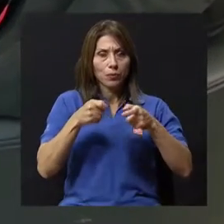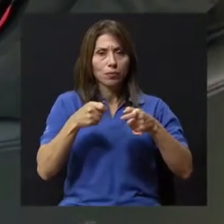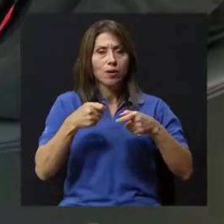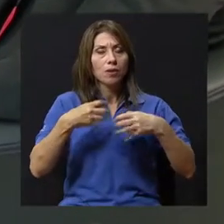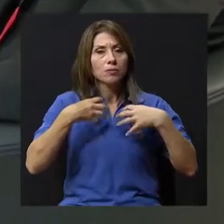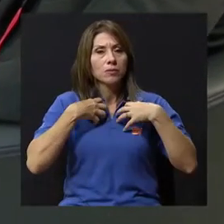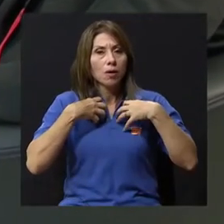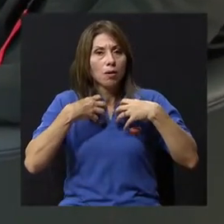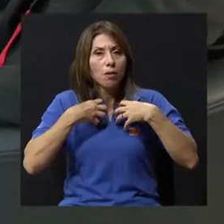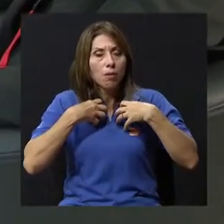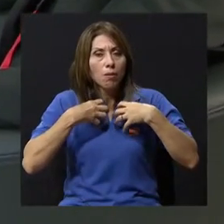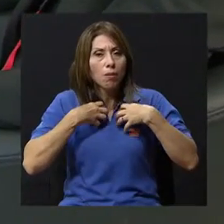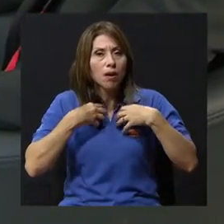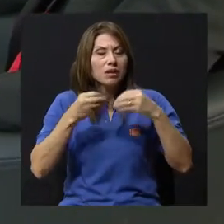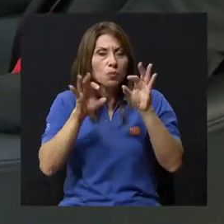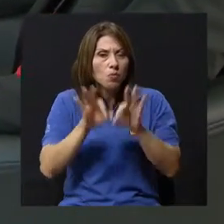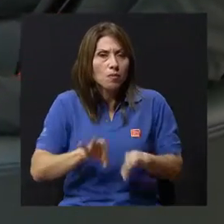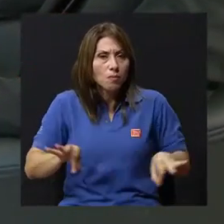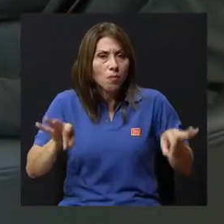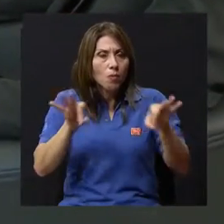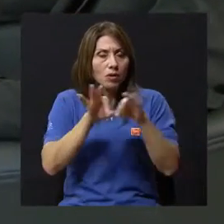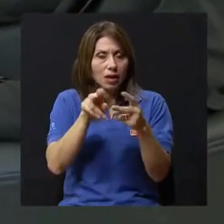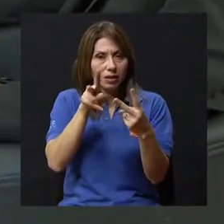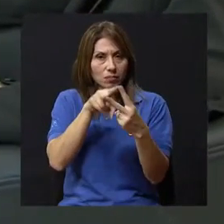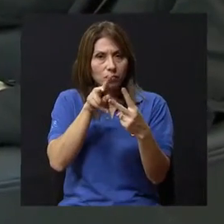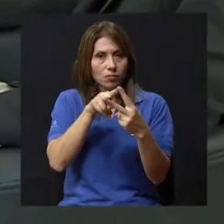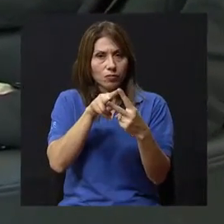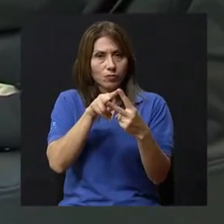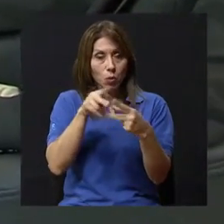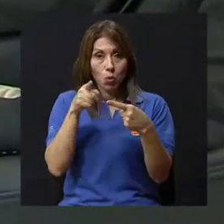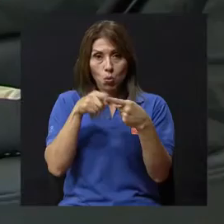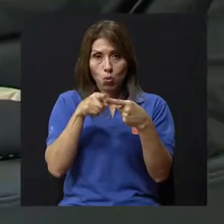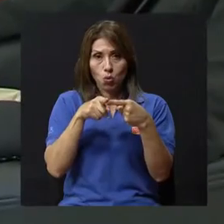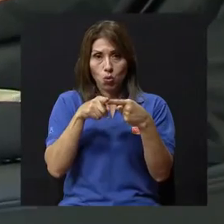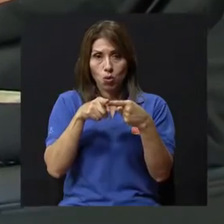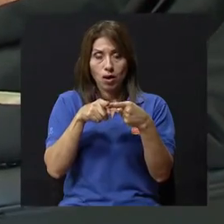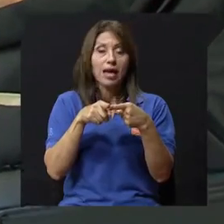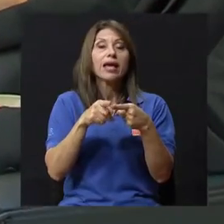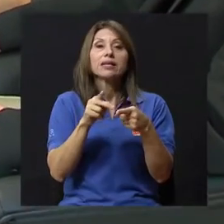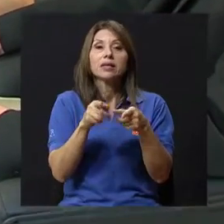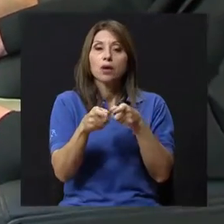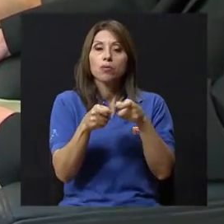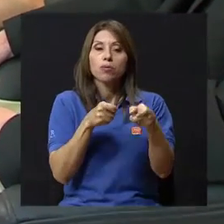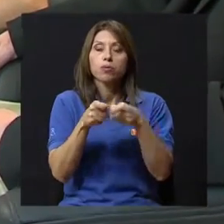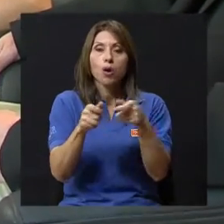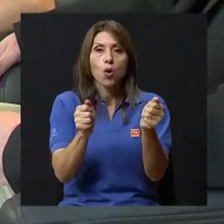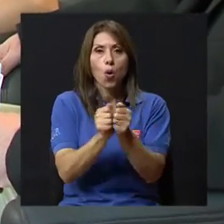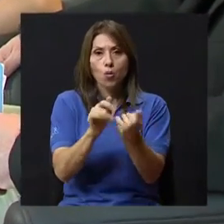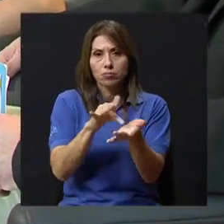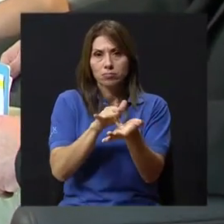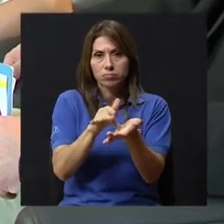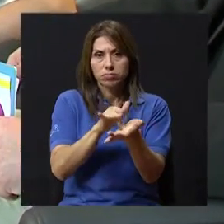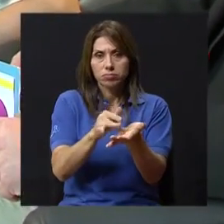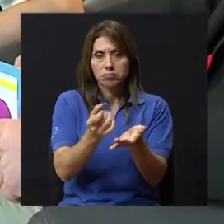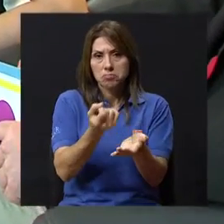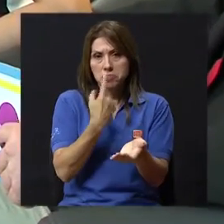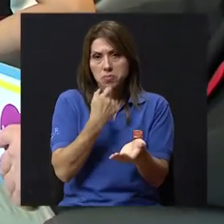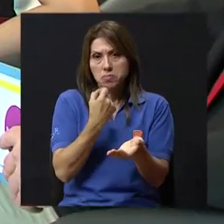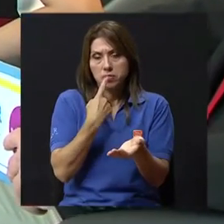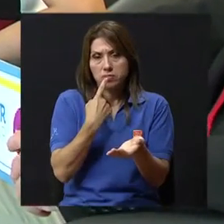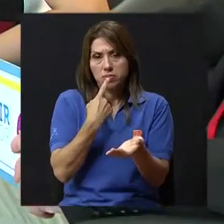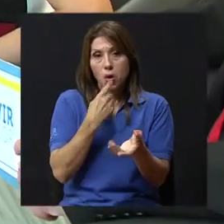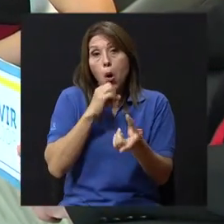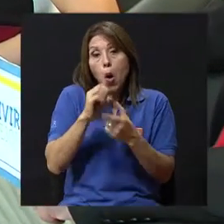aspectos que son importantes. Uno es el manejo farmacológico, o sea, con medicinas, con medicamentos, algo que hay que